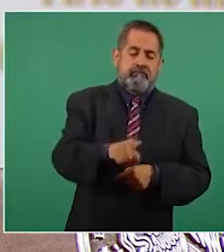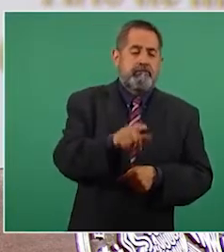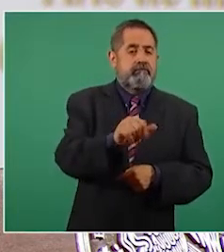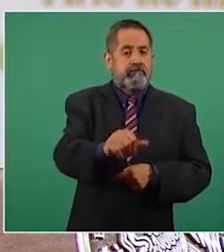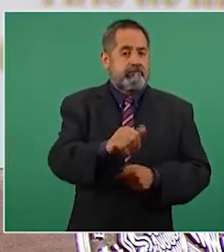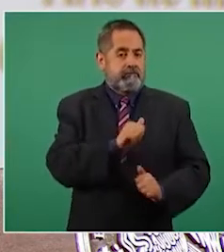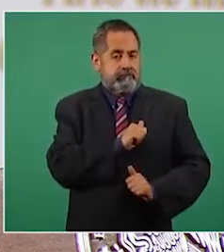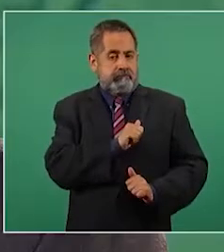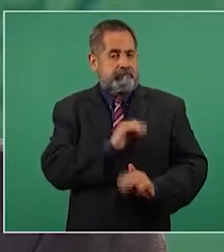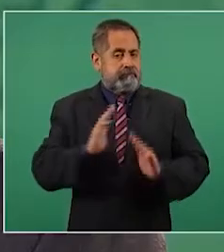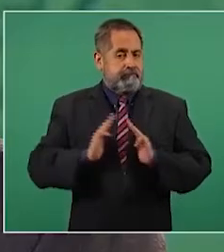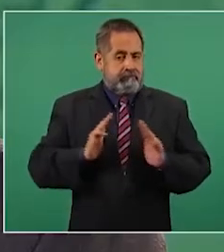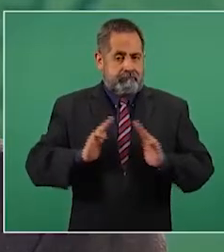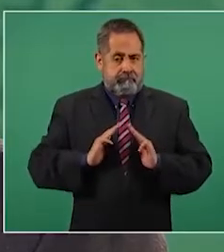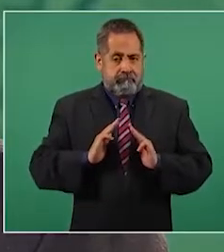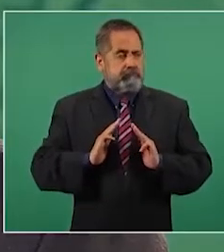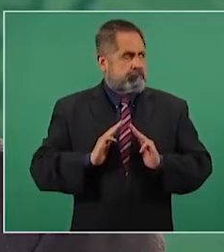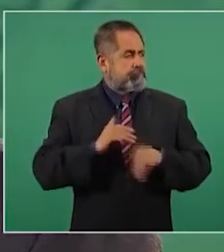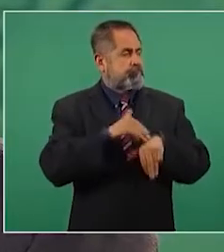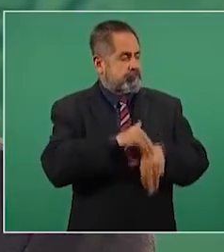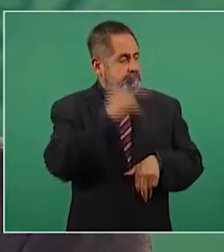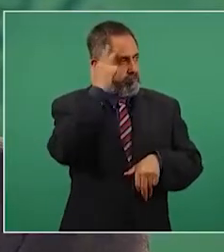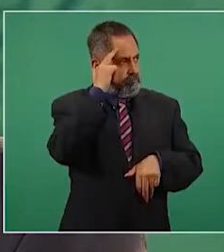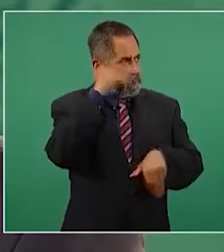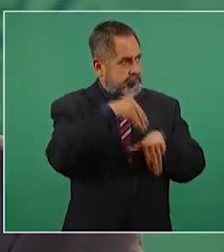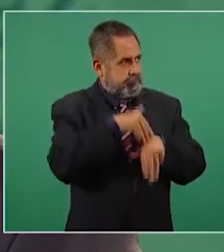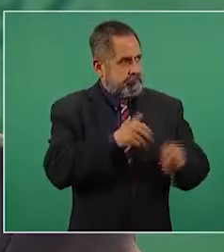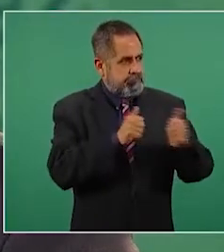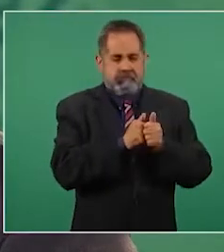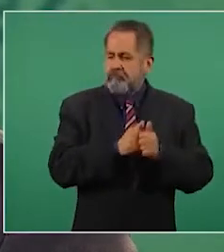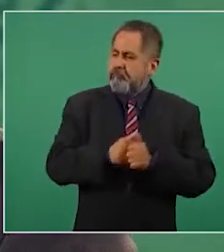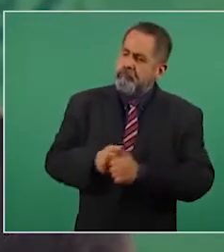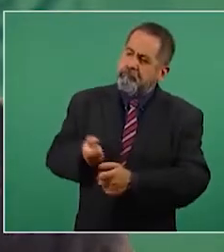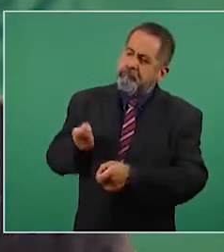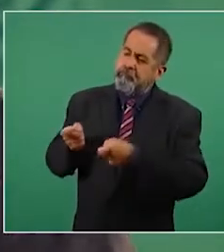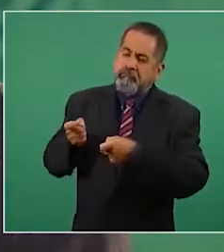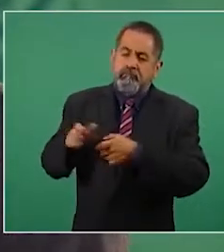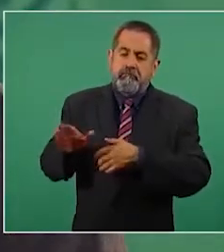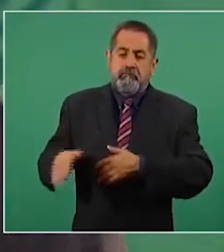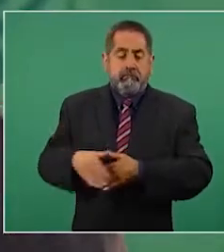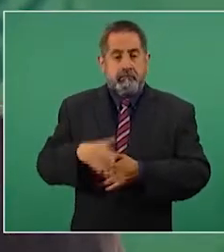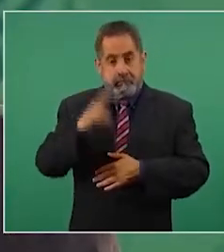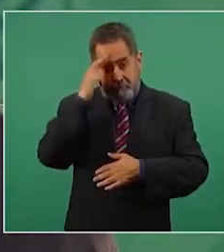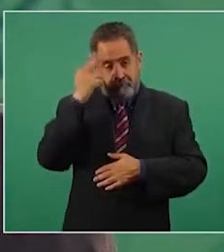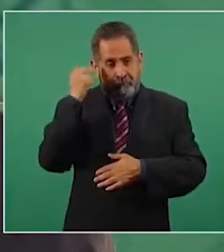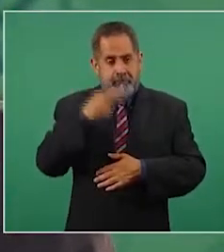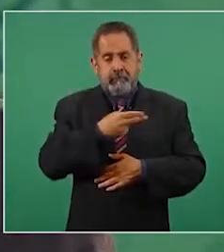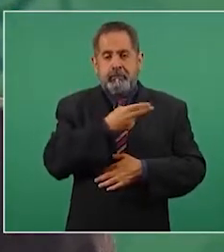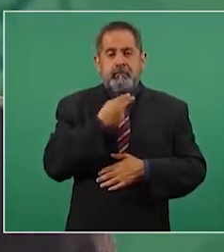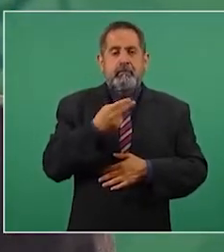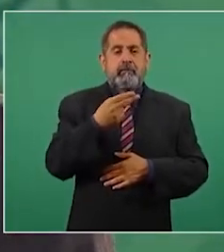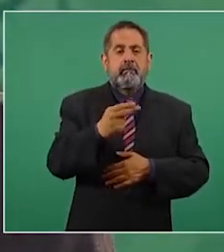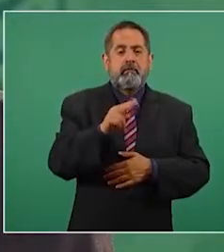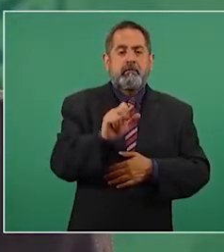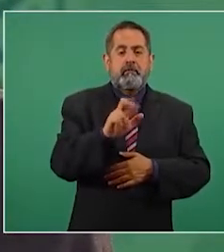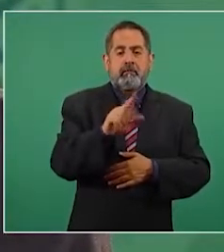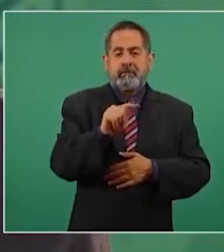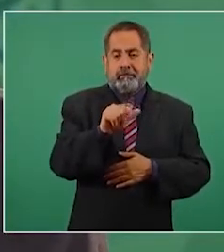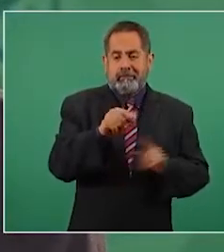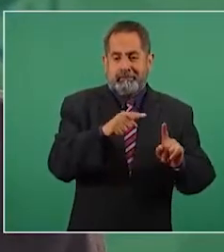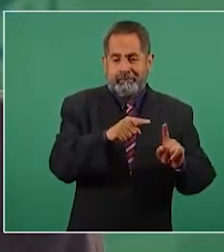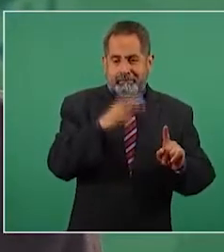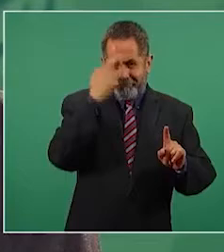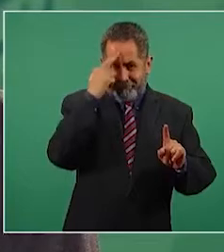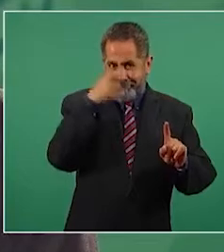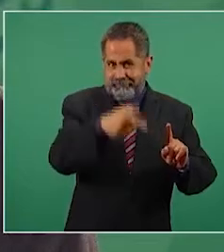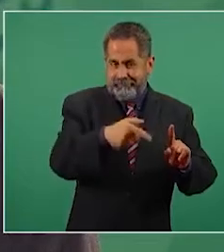porque Huerta se